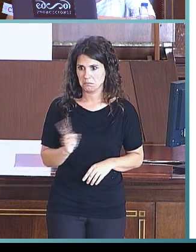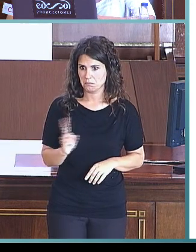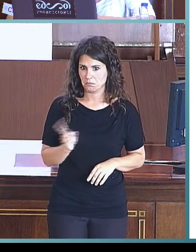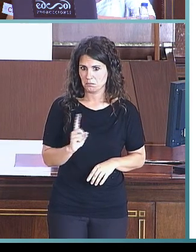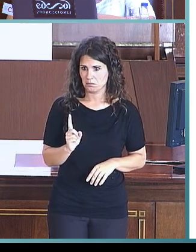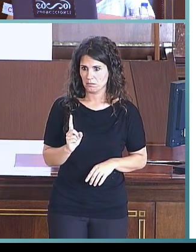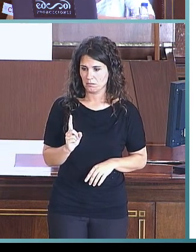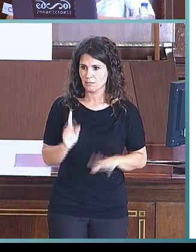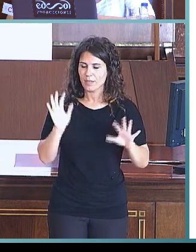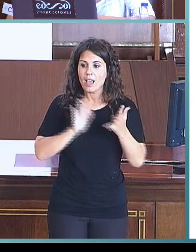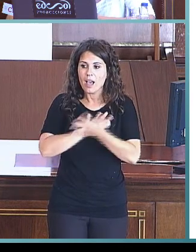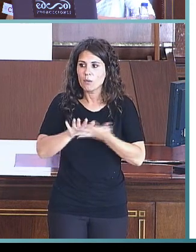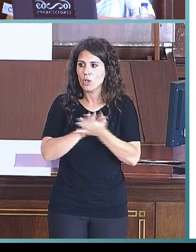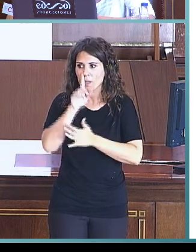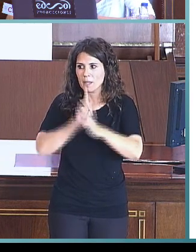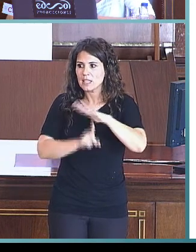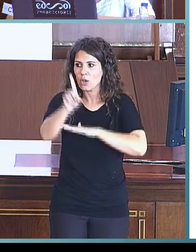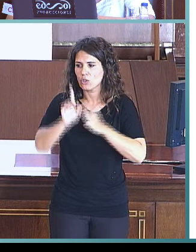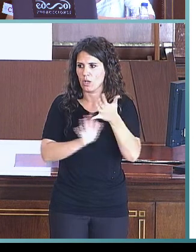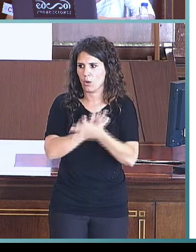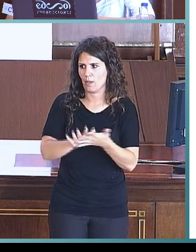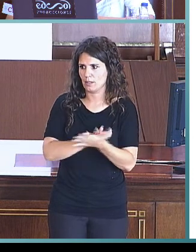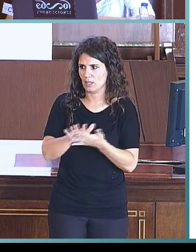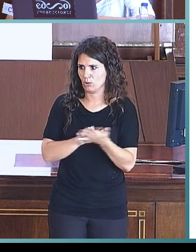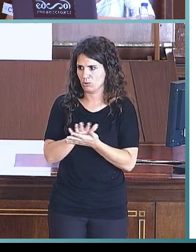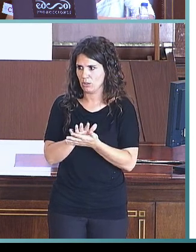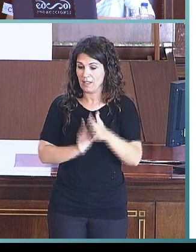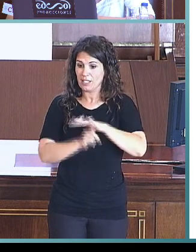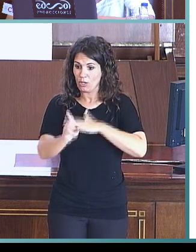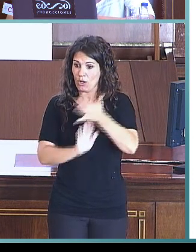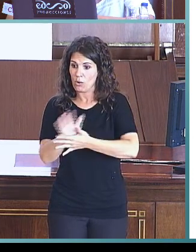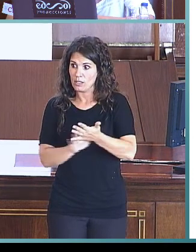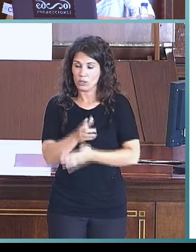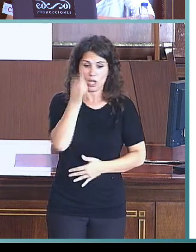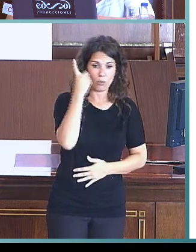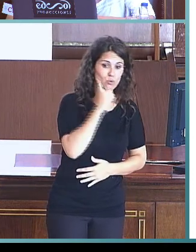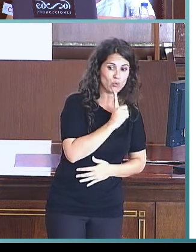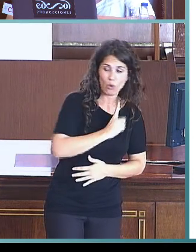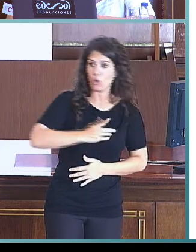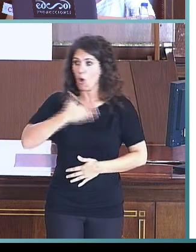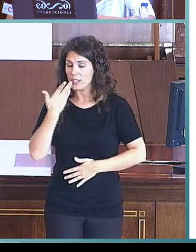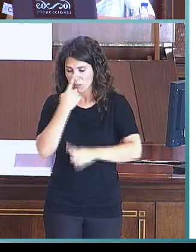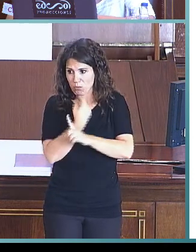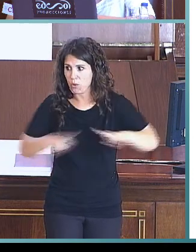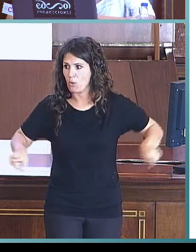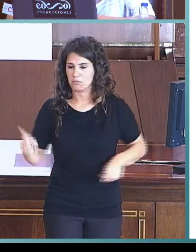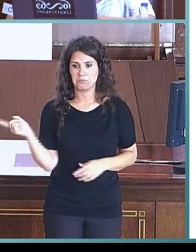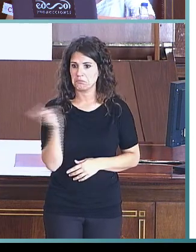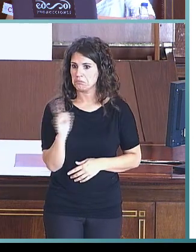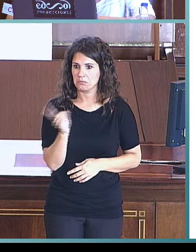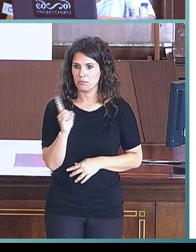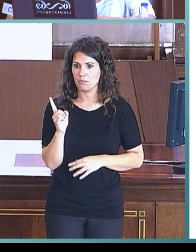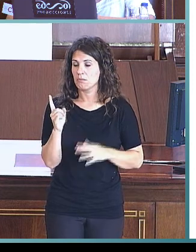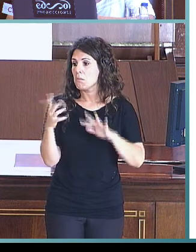desarrollo de la lengua de signos entre alumnos sordos y oyentes. Ambos grupos siguen un patrón de